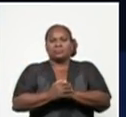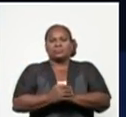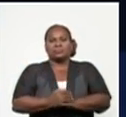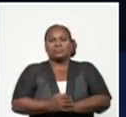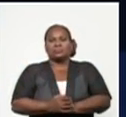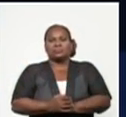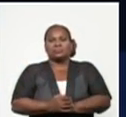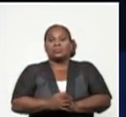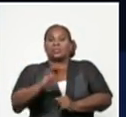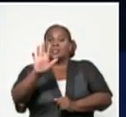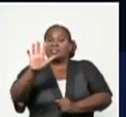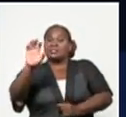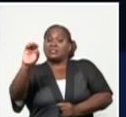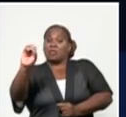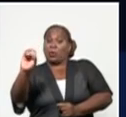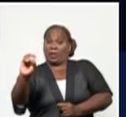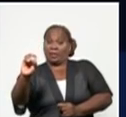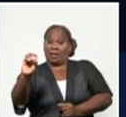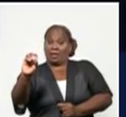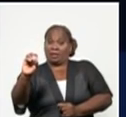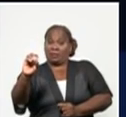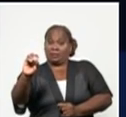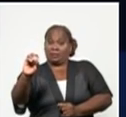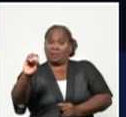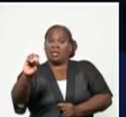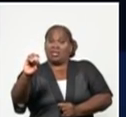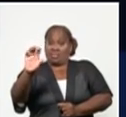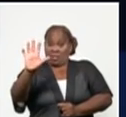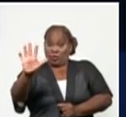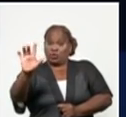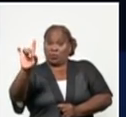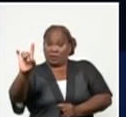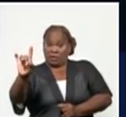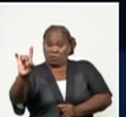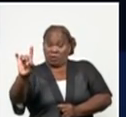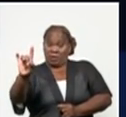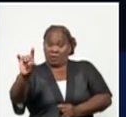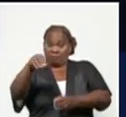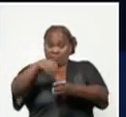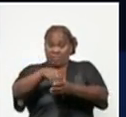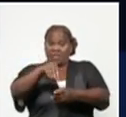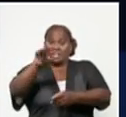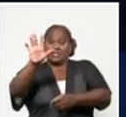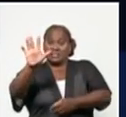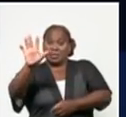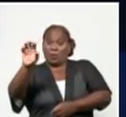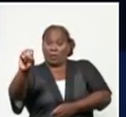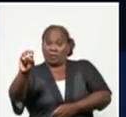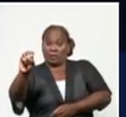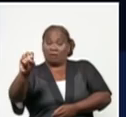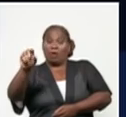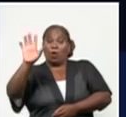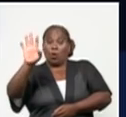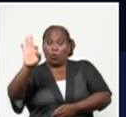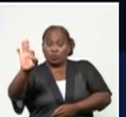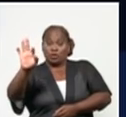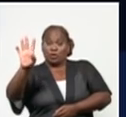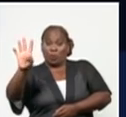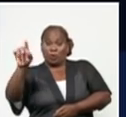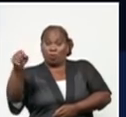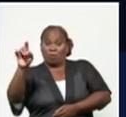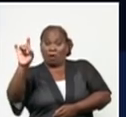50 de los 59 casos, o el 84,7%, fueron asintomáticos.